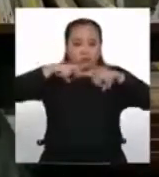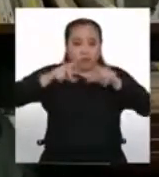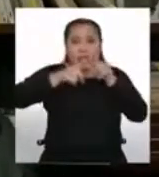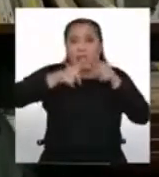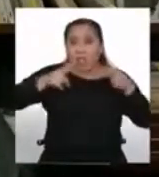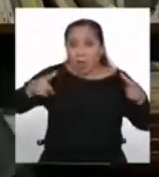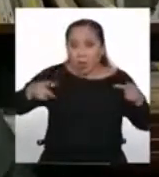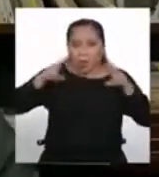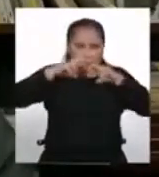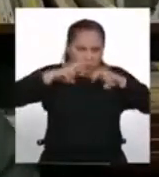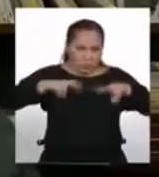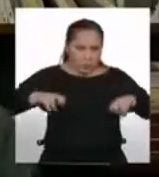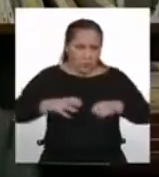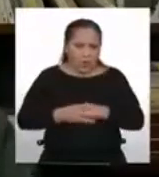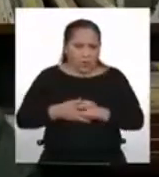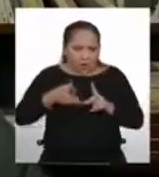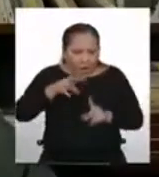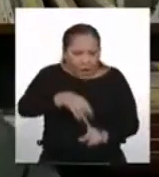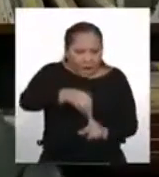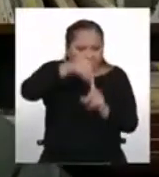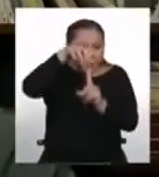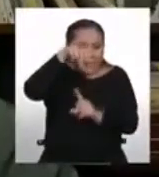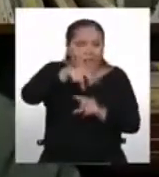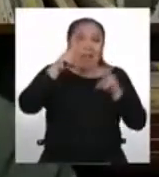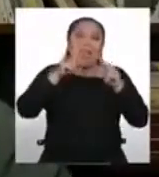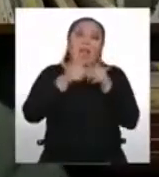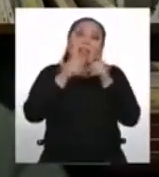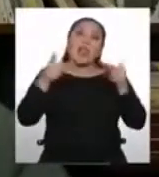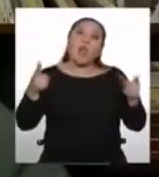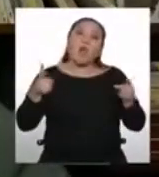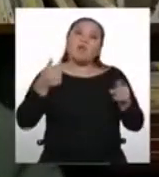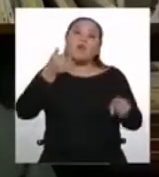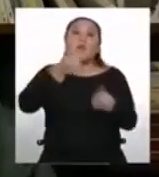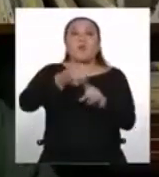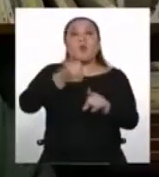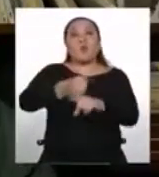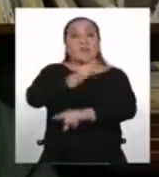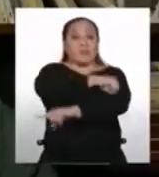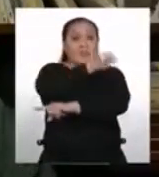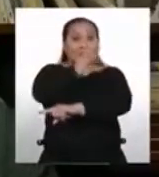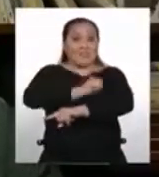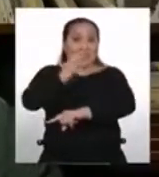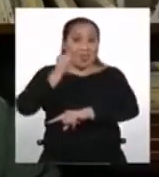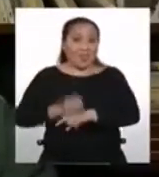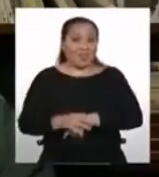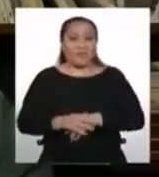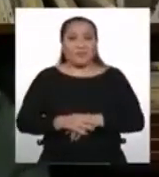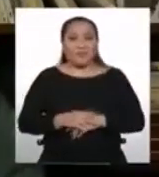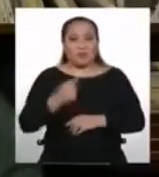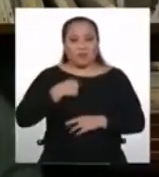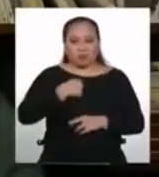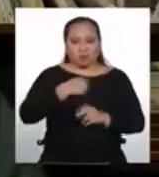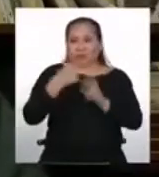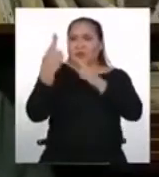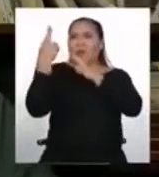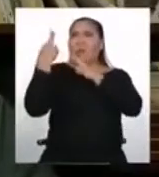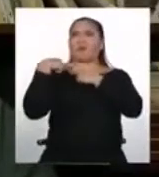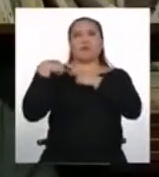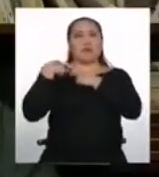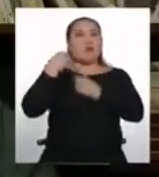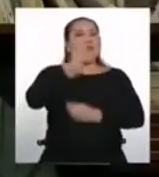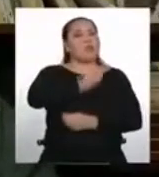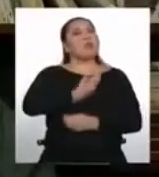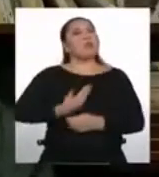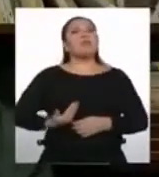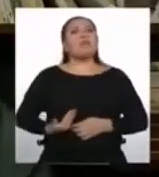las lenguas, especialmente las lenguas indígenas. Y he tenido un cargo en nuestro estado, en nuestro